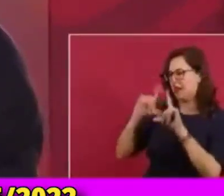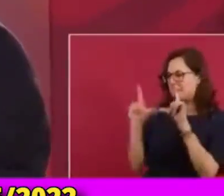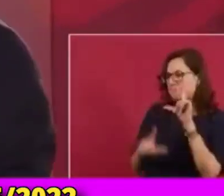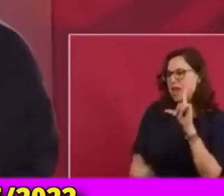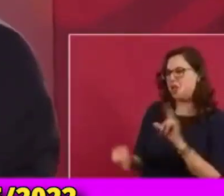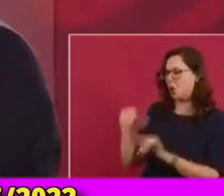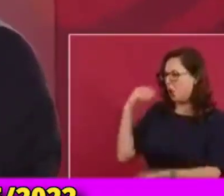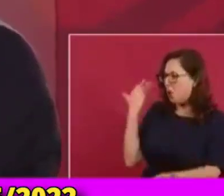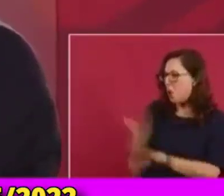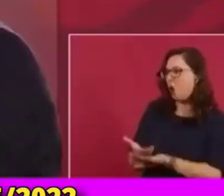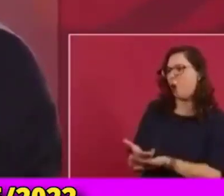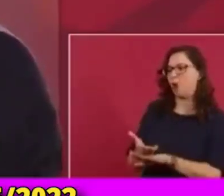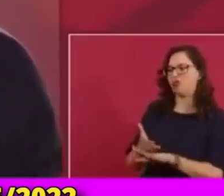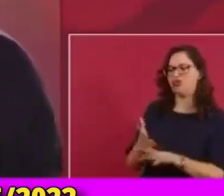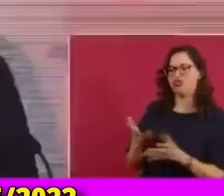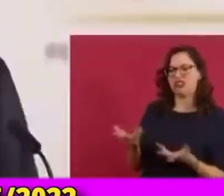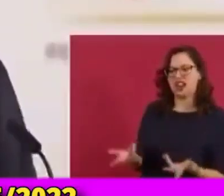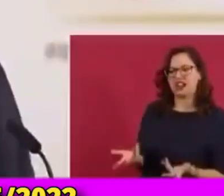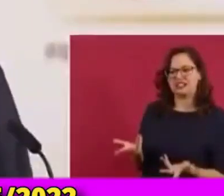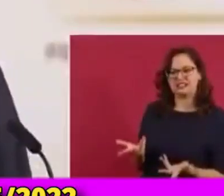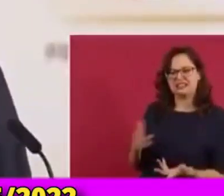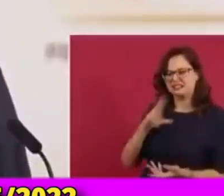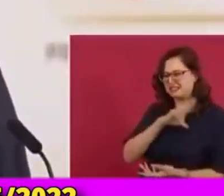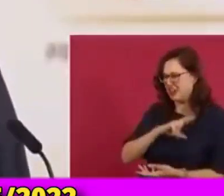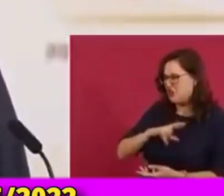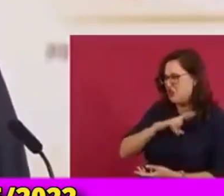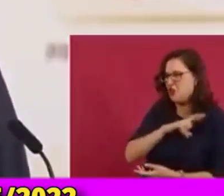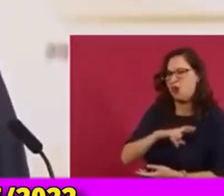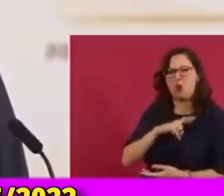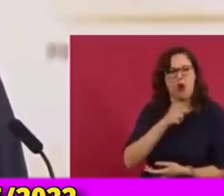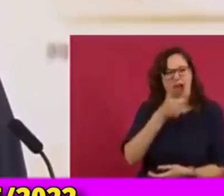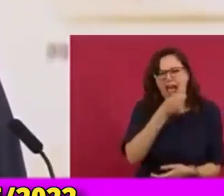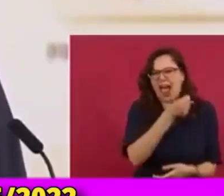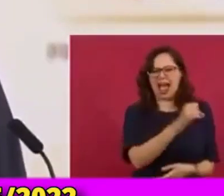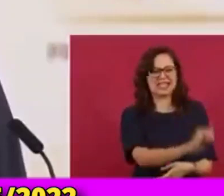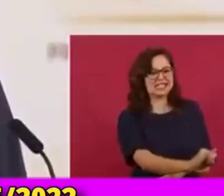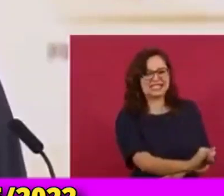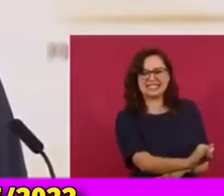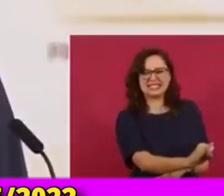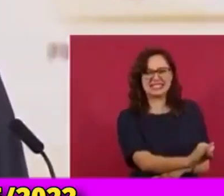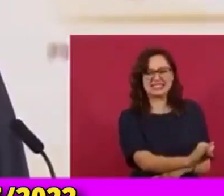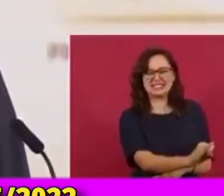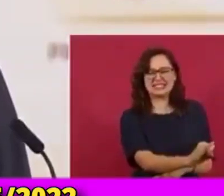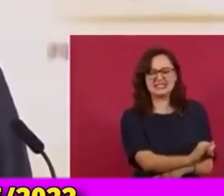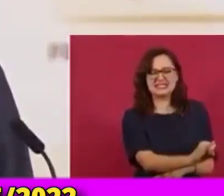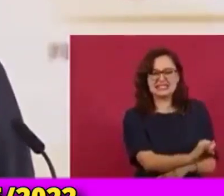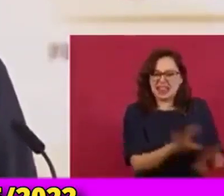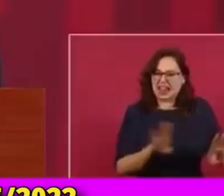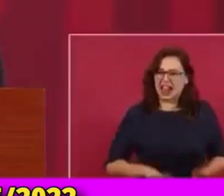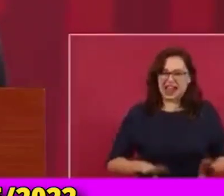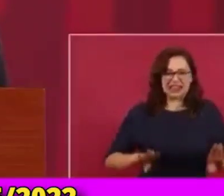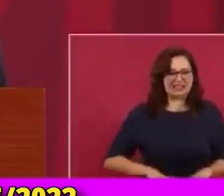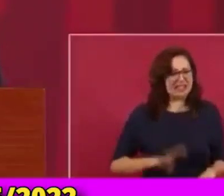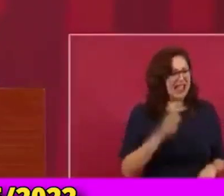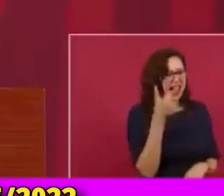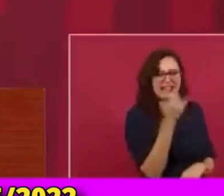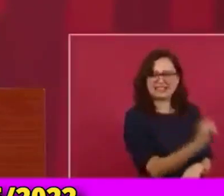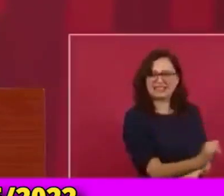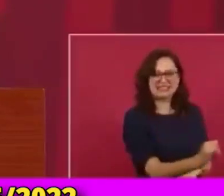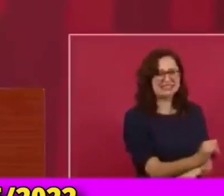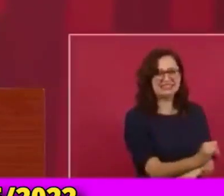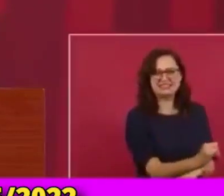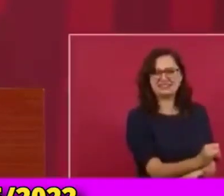llama sopilotada a los periodistas que están sacando la verdad y a nosotros los mexicanos que estamos